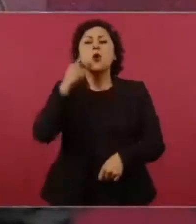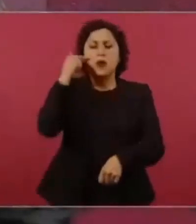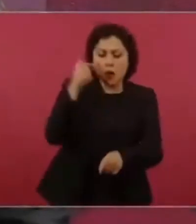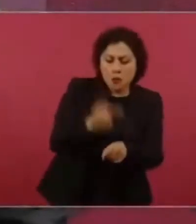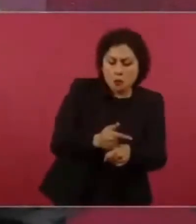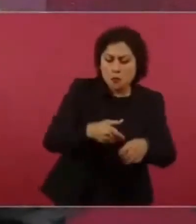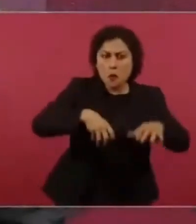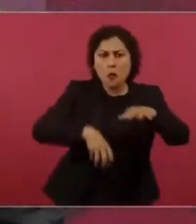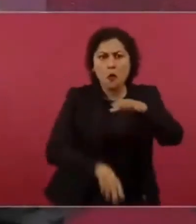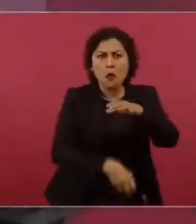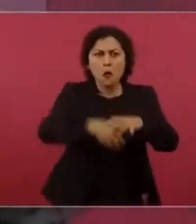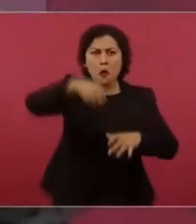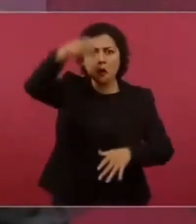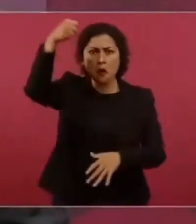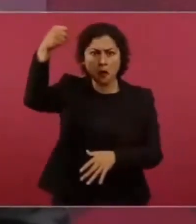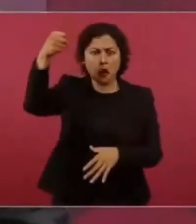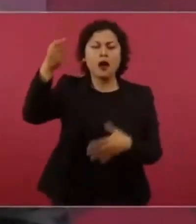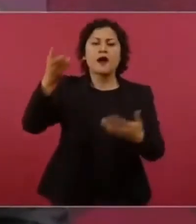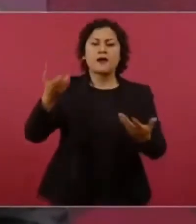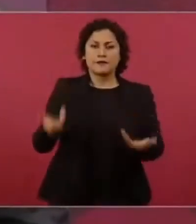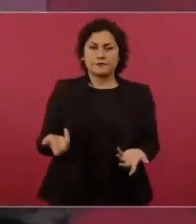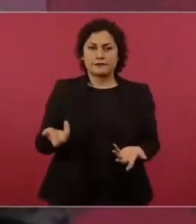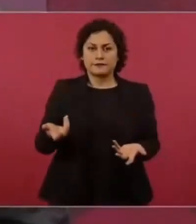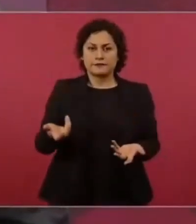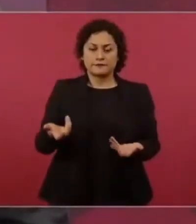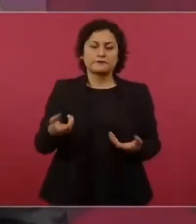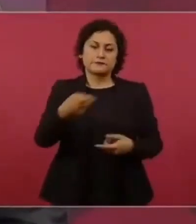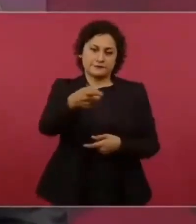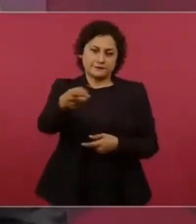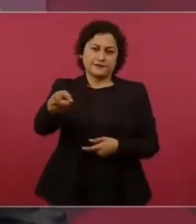Entonces, que tienen más edad, ¿de acuerdo? Bueno,